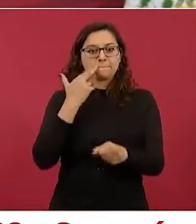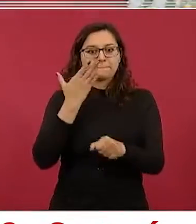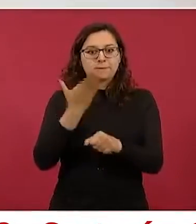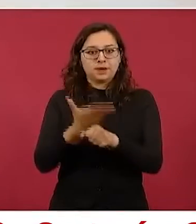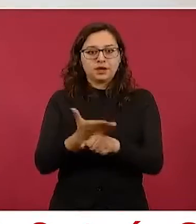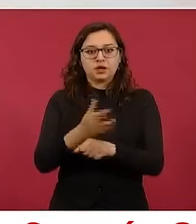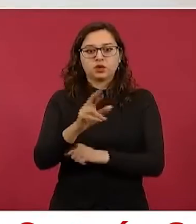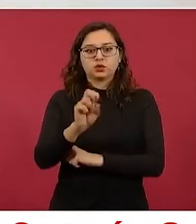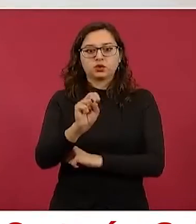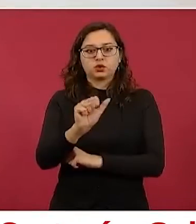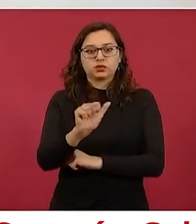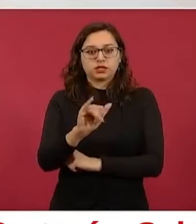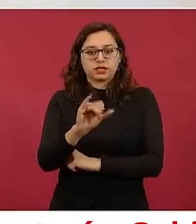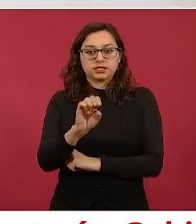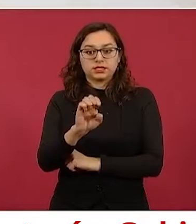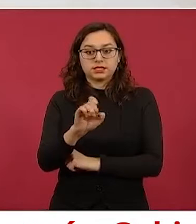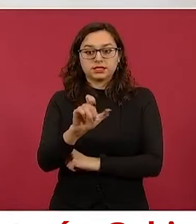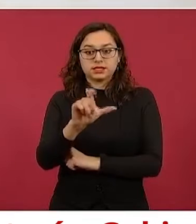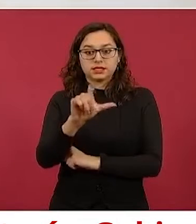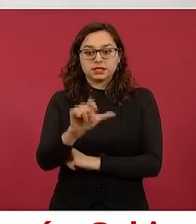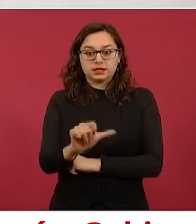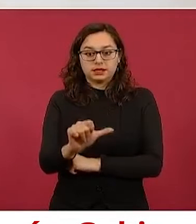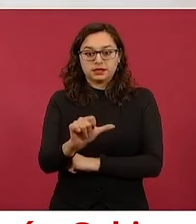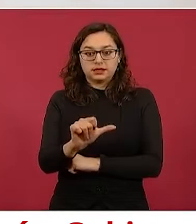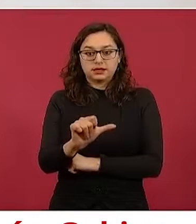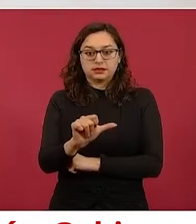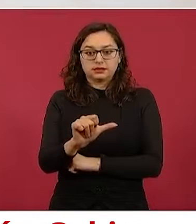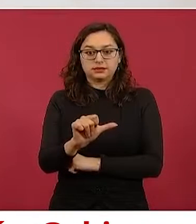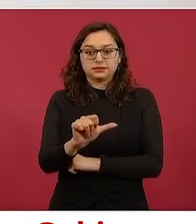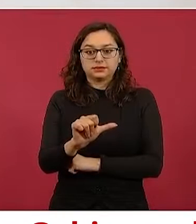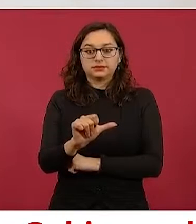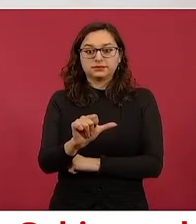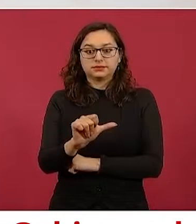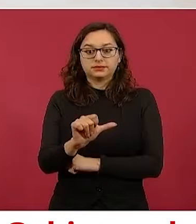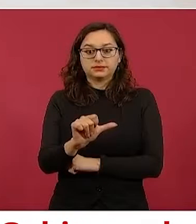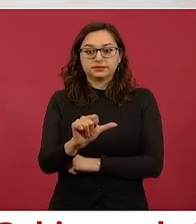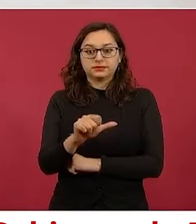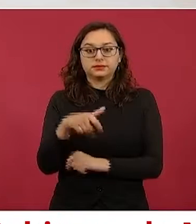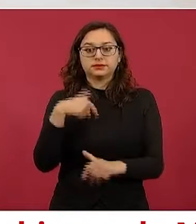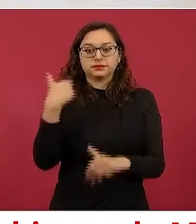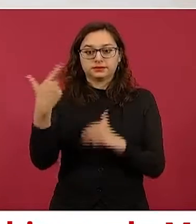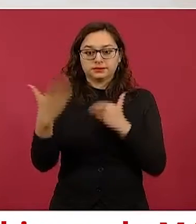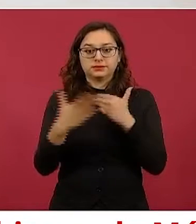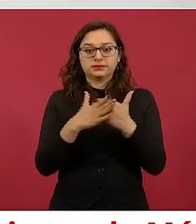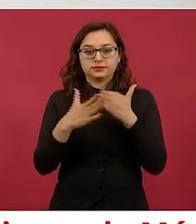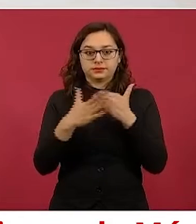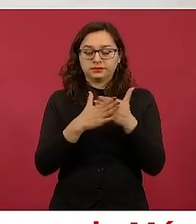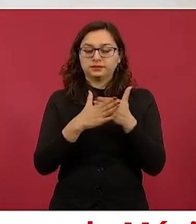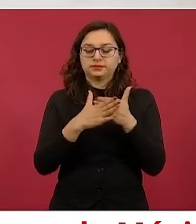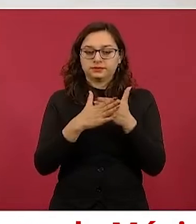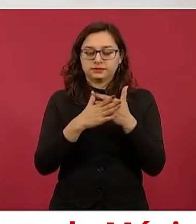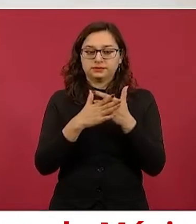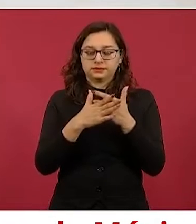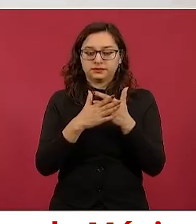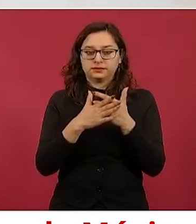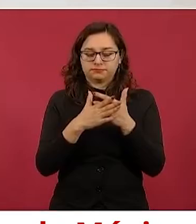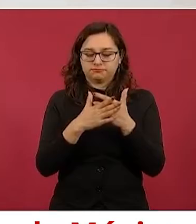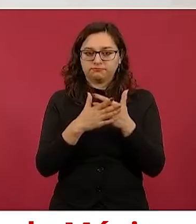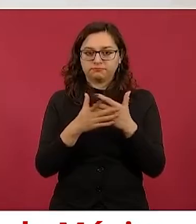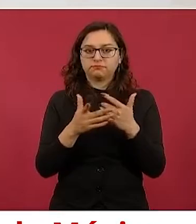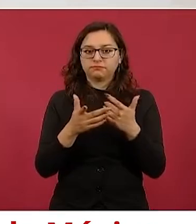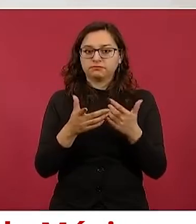Rosa Isela Rodríguez. Es a quien vamos a pedirle que atienda tu